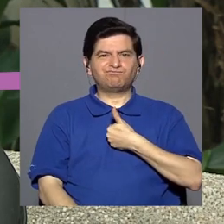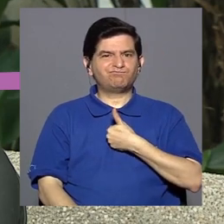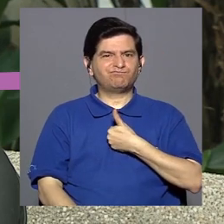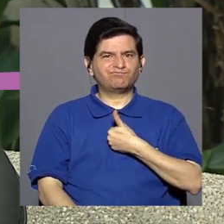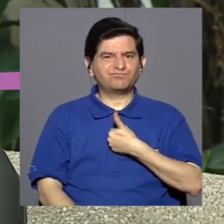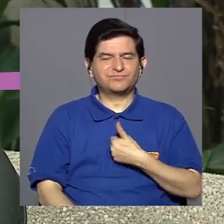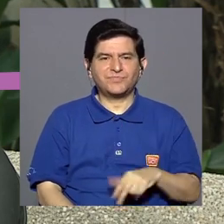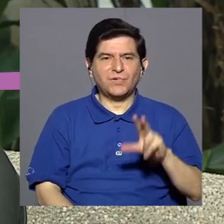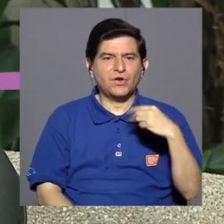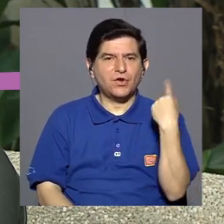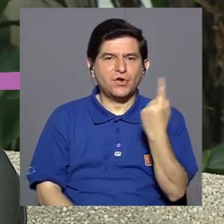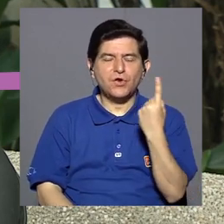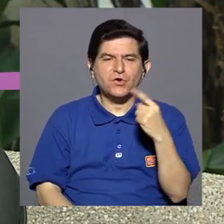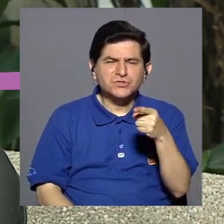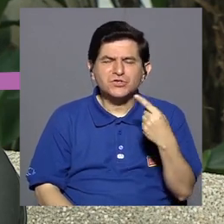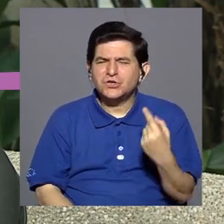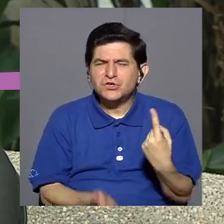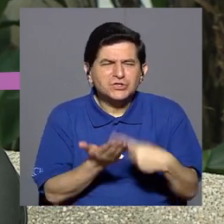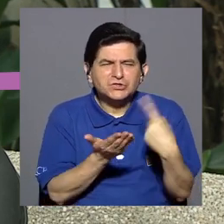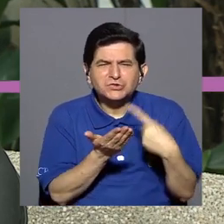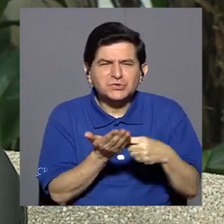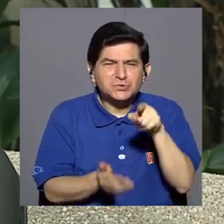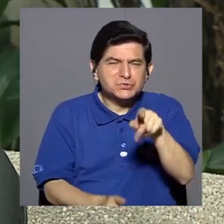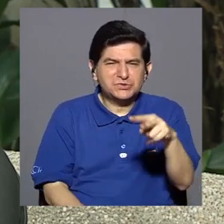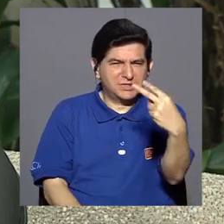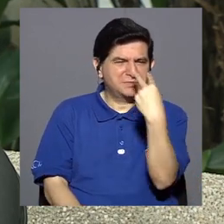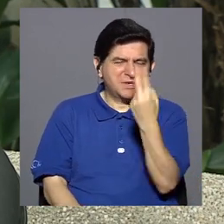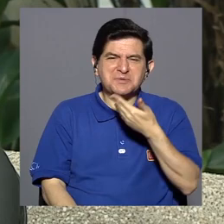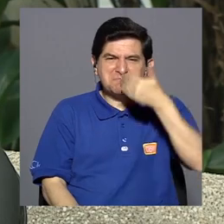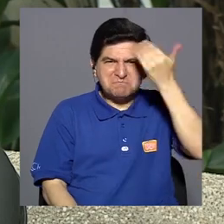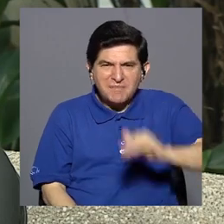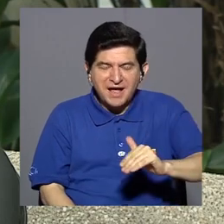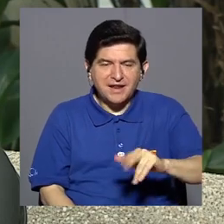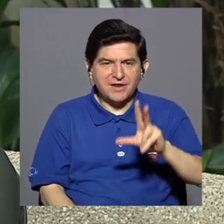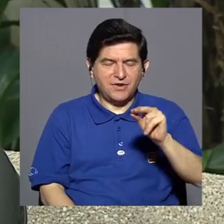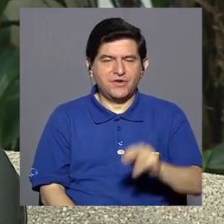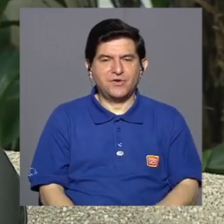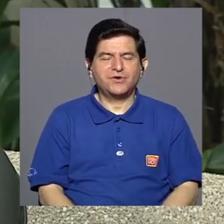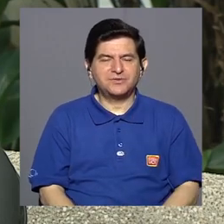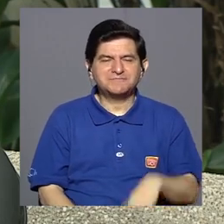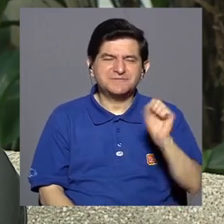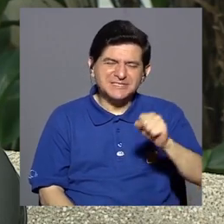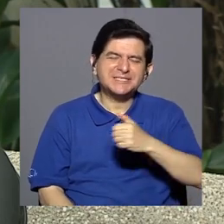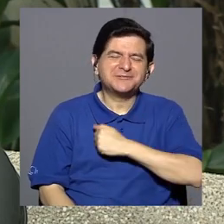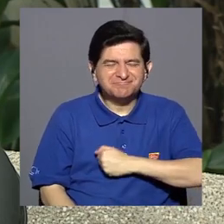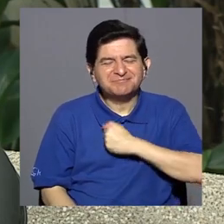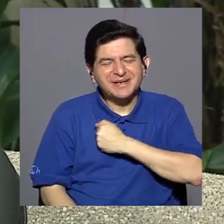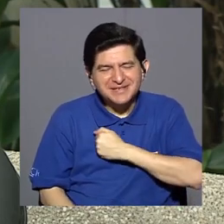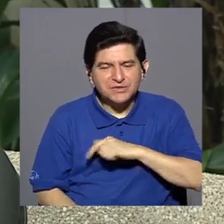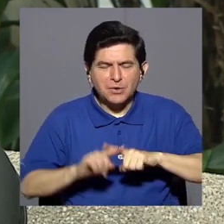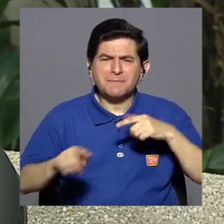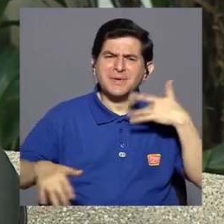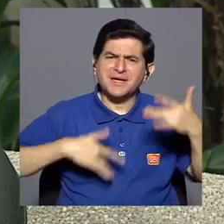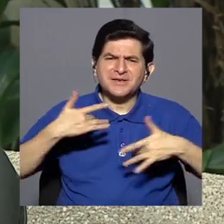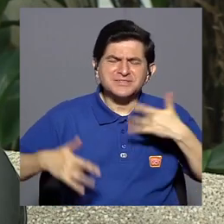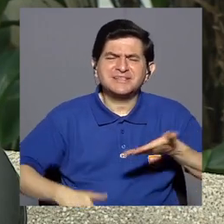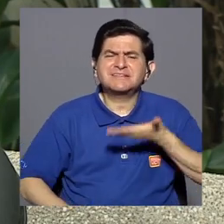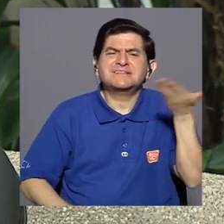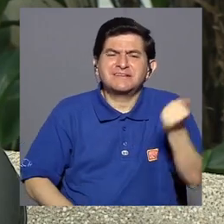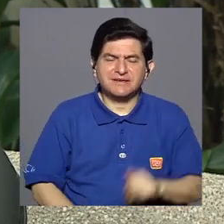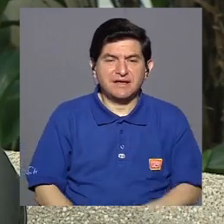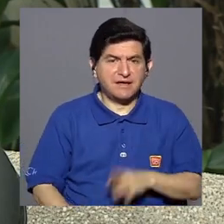ya no solamente en quedarnos en el pleito, es que usted me volvió a ver feo, sino, bueno, está bien, te volvió a ver feo, discúlpame, pero ¿qué sentís?